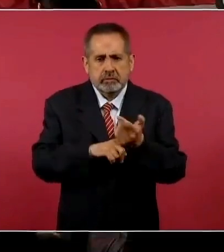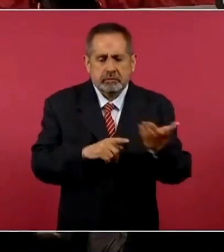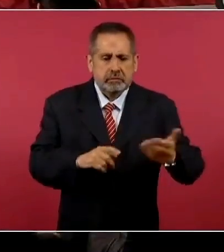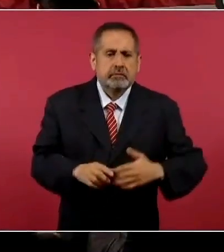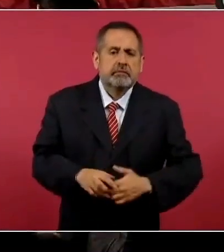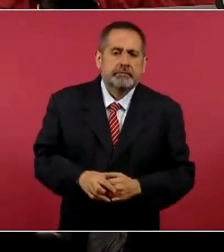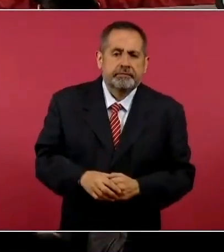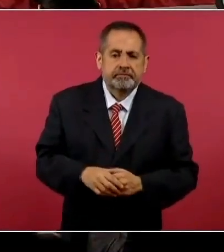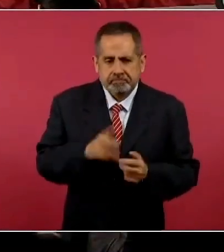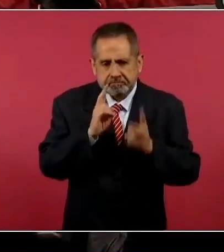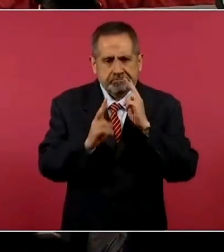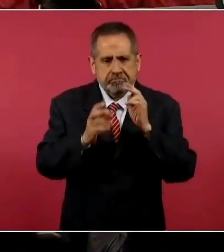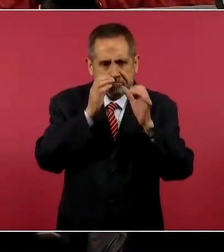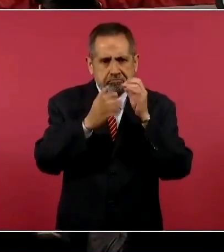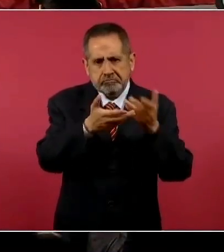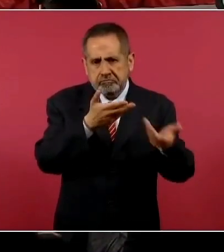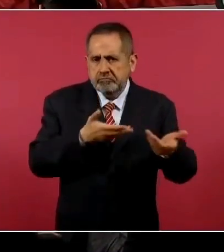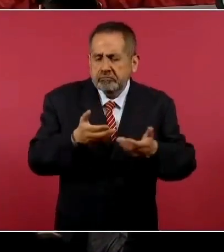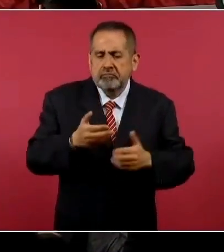conversar.